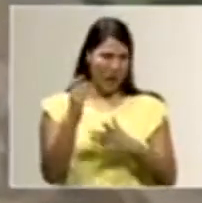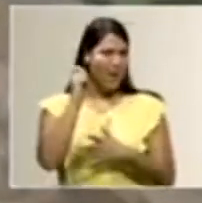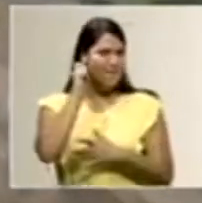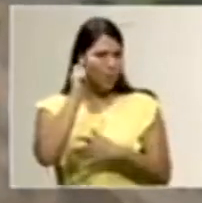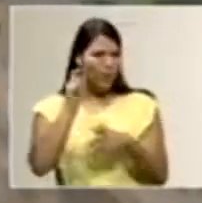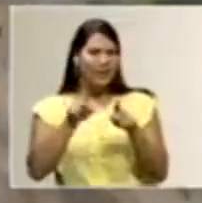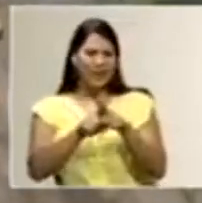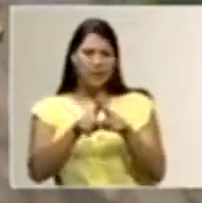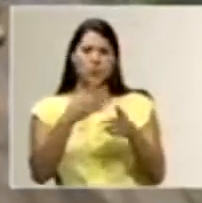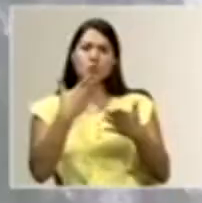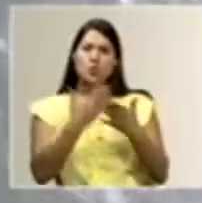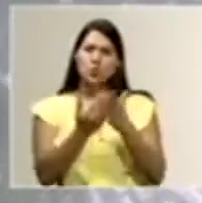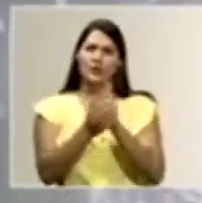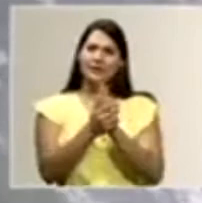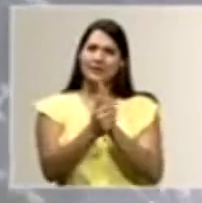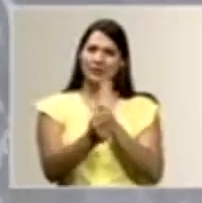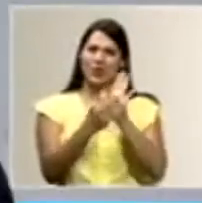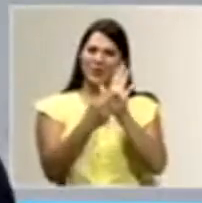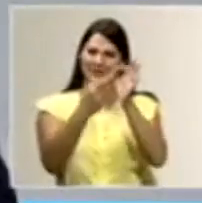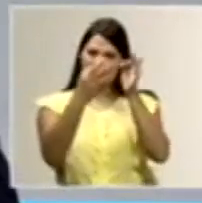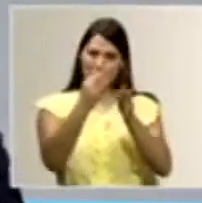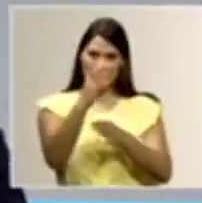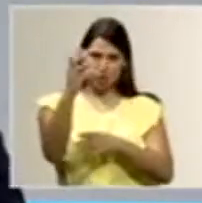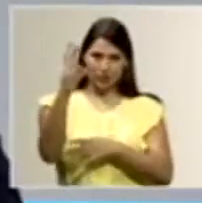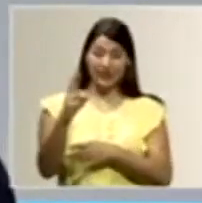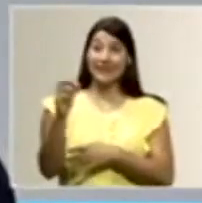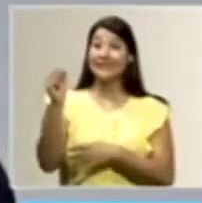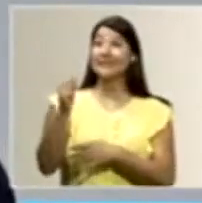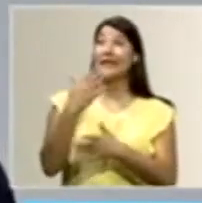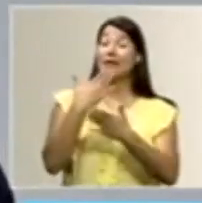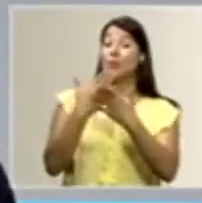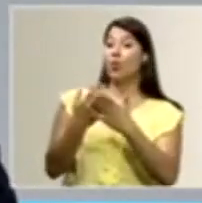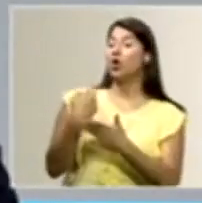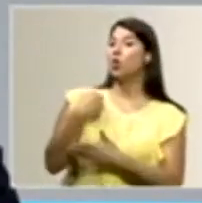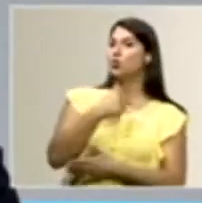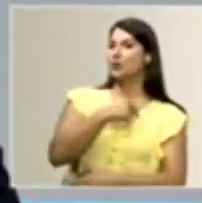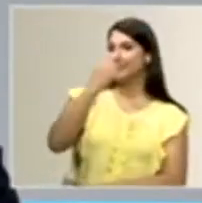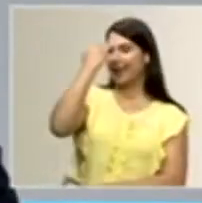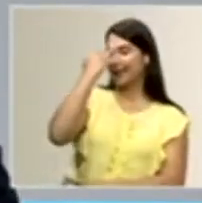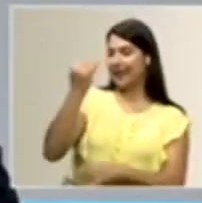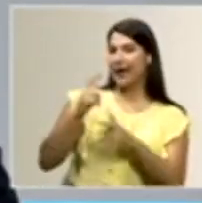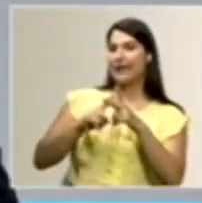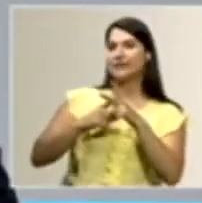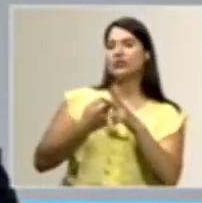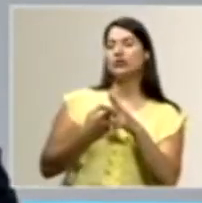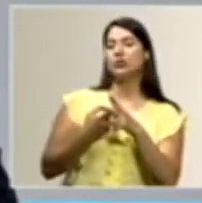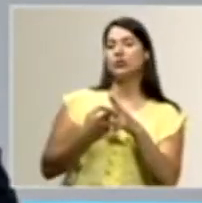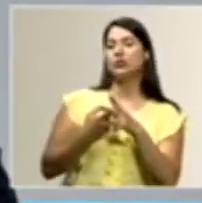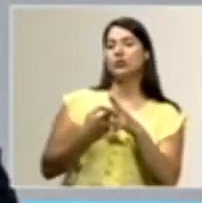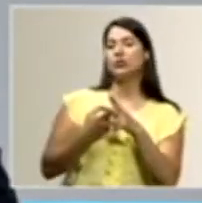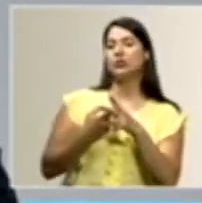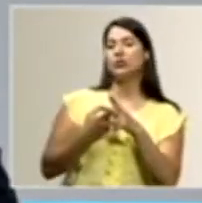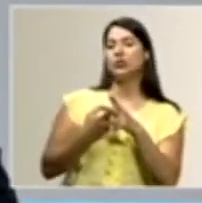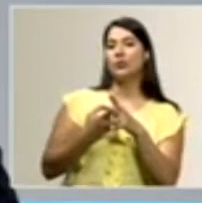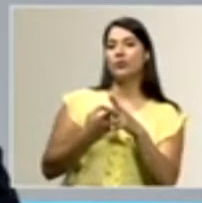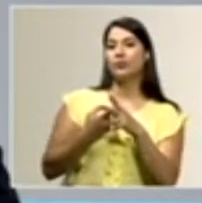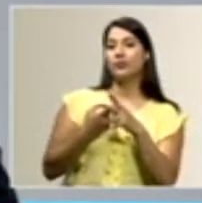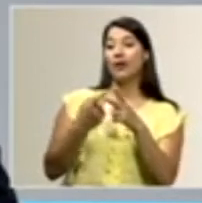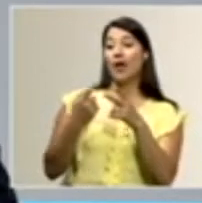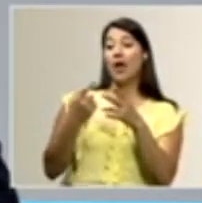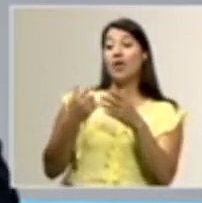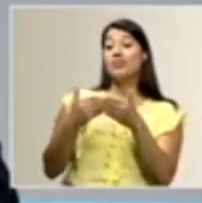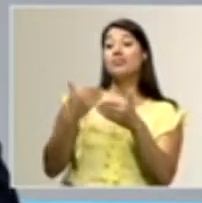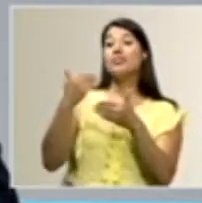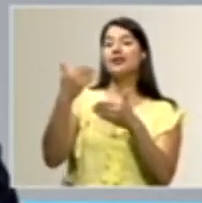buen talento y nos han dejado muy en alto. Sí, bueno. La idea nace justamente después de